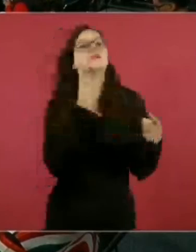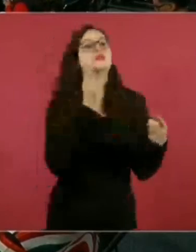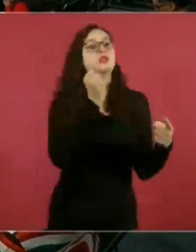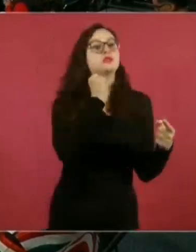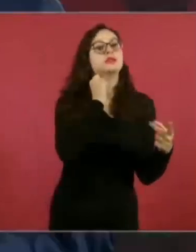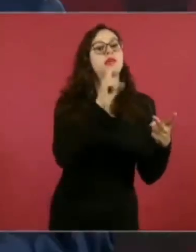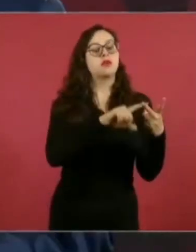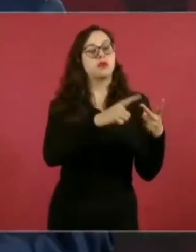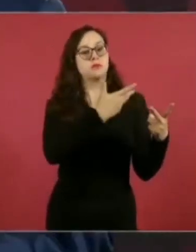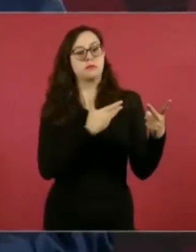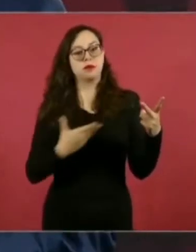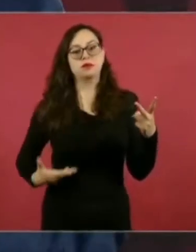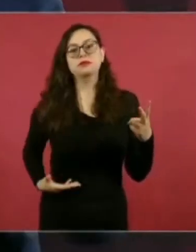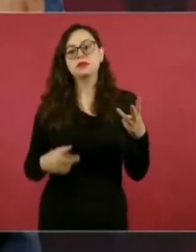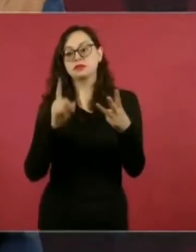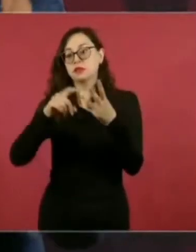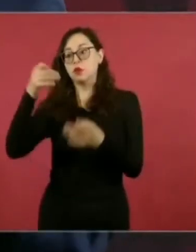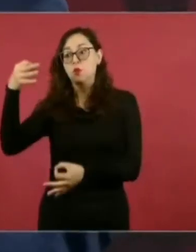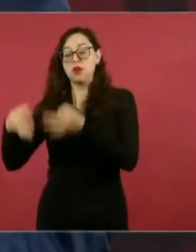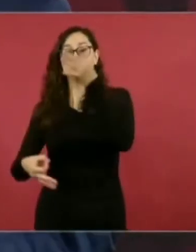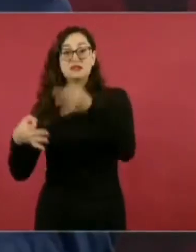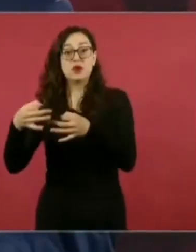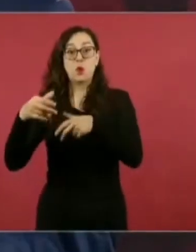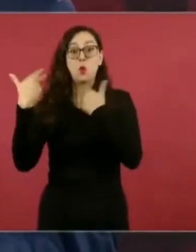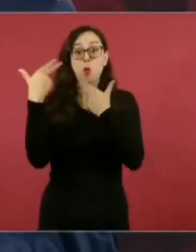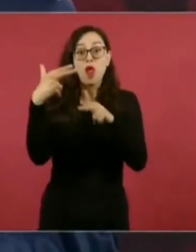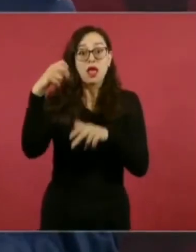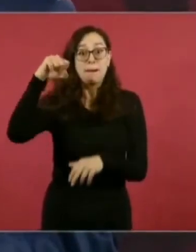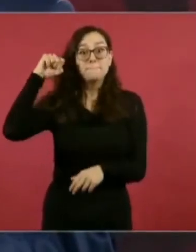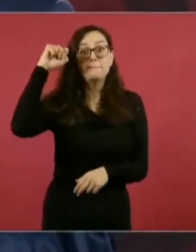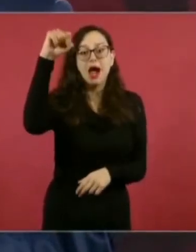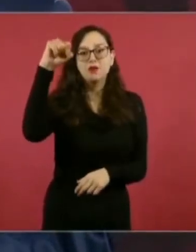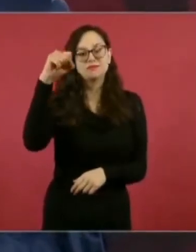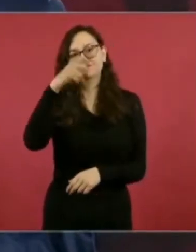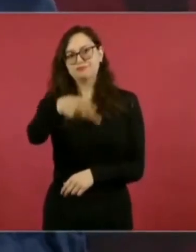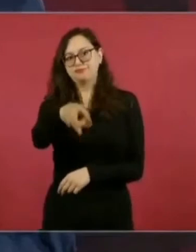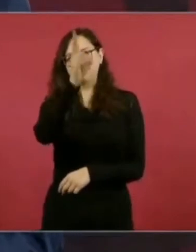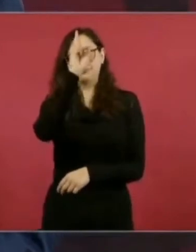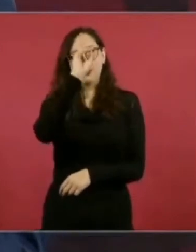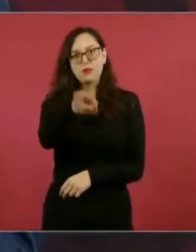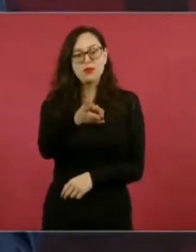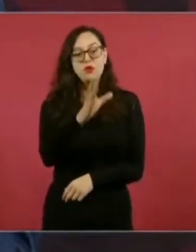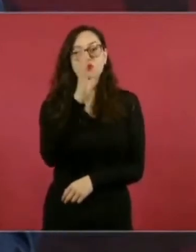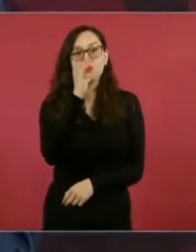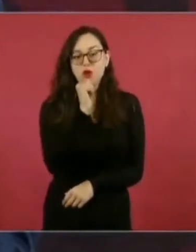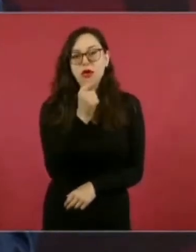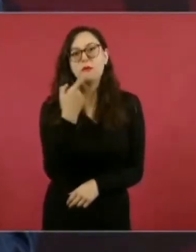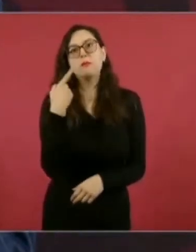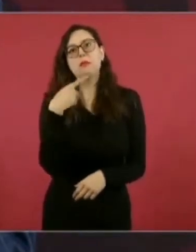están actuando